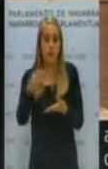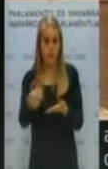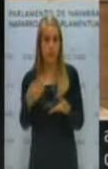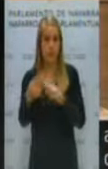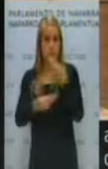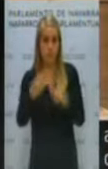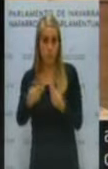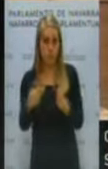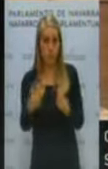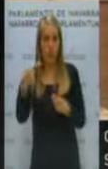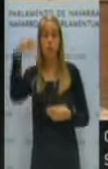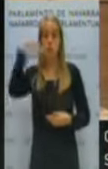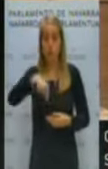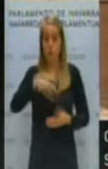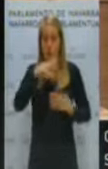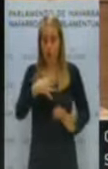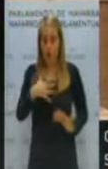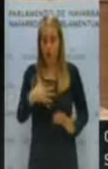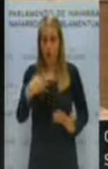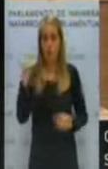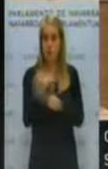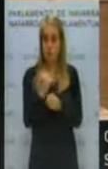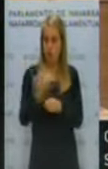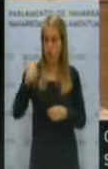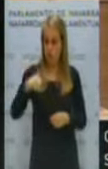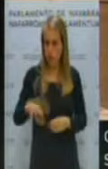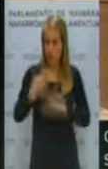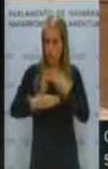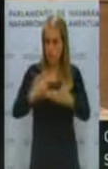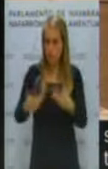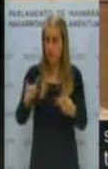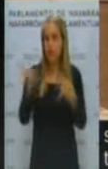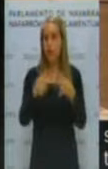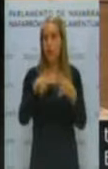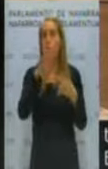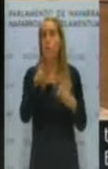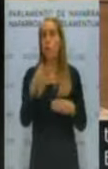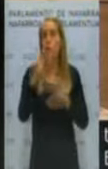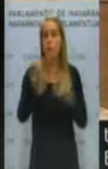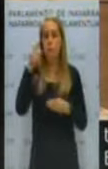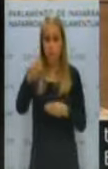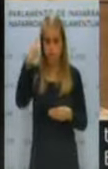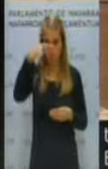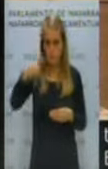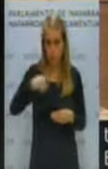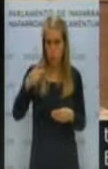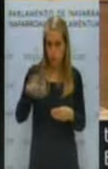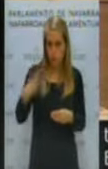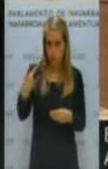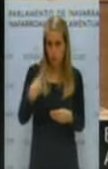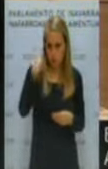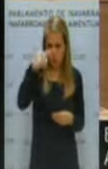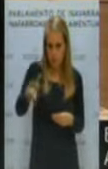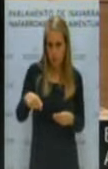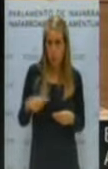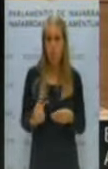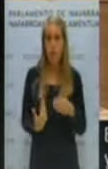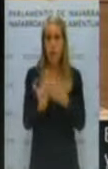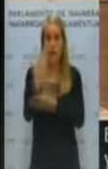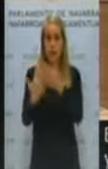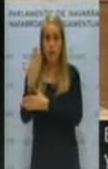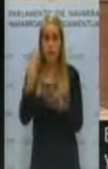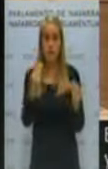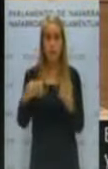los que hoy ya estamos trabajando. En segundo lugar, porque usted sabe como yo que muchos días los parques